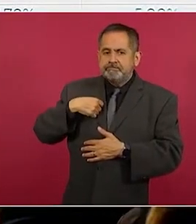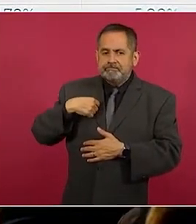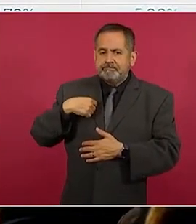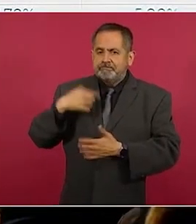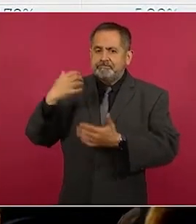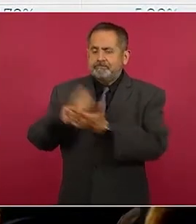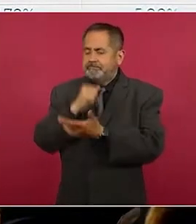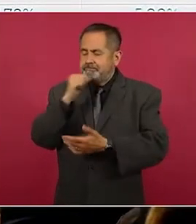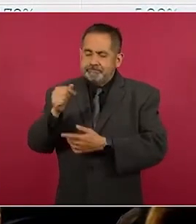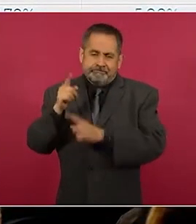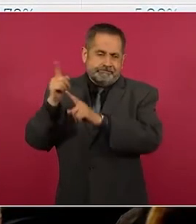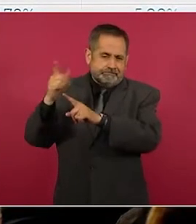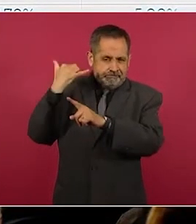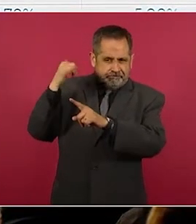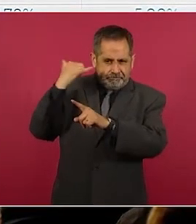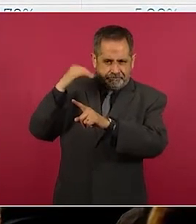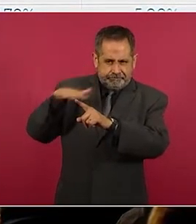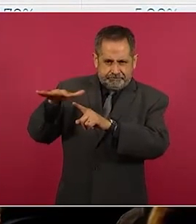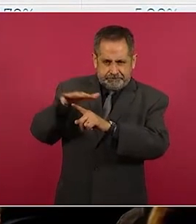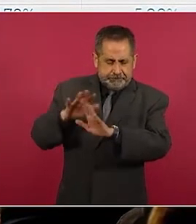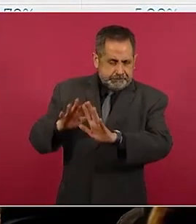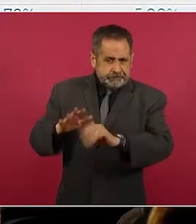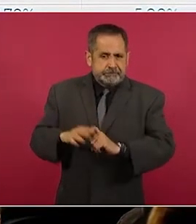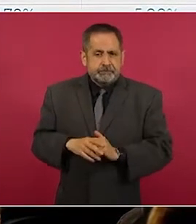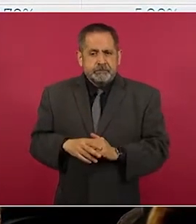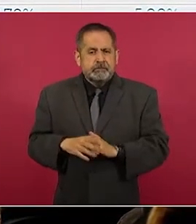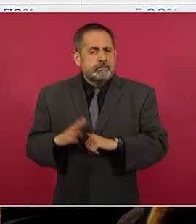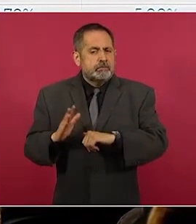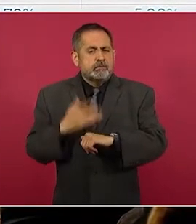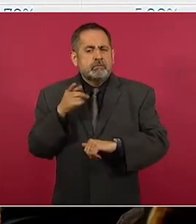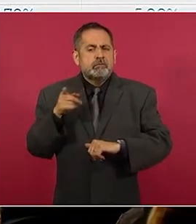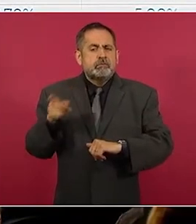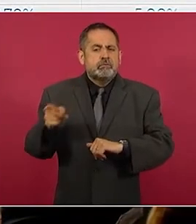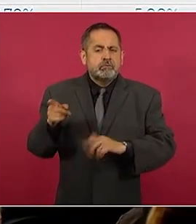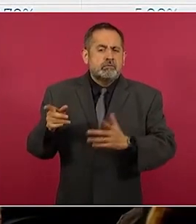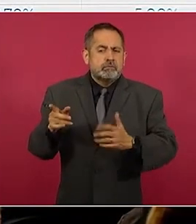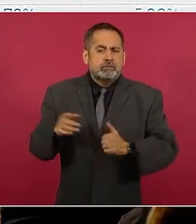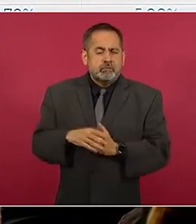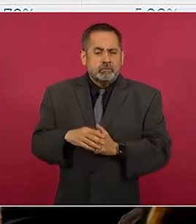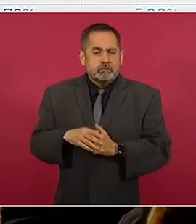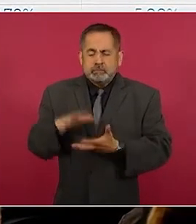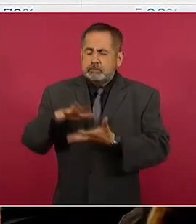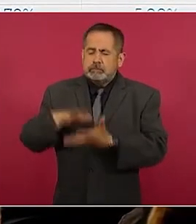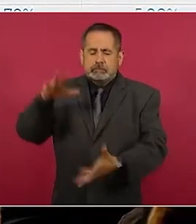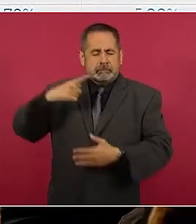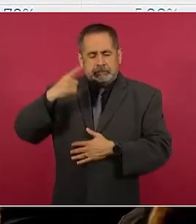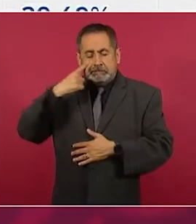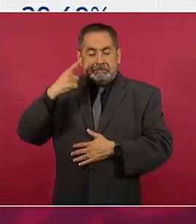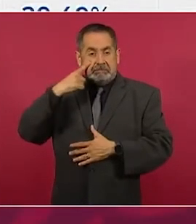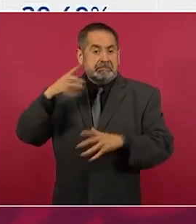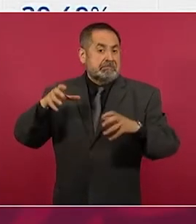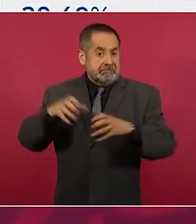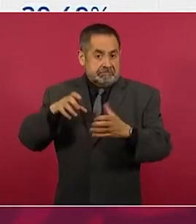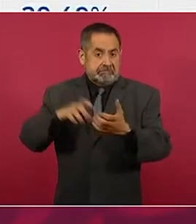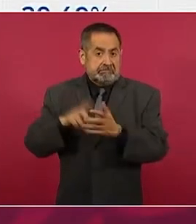tenía predominio el pan.